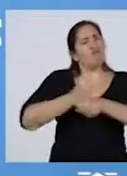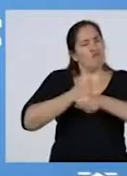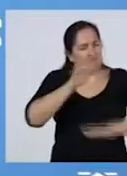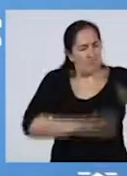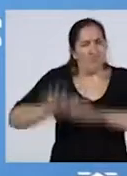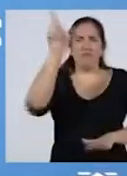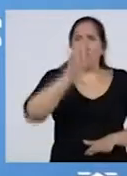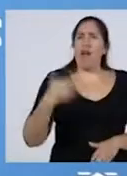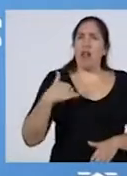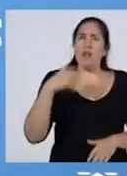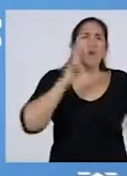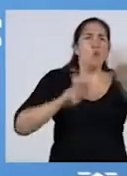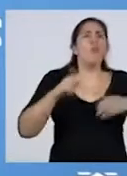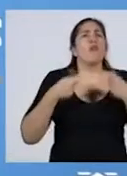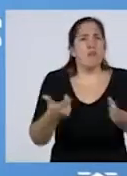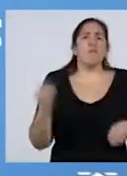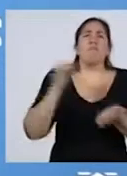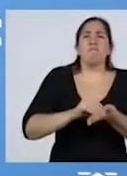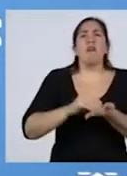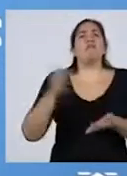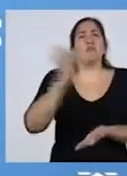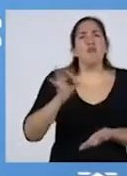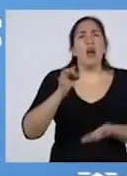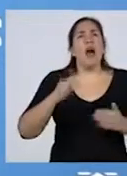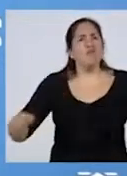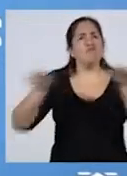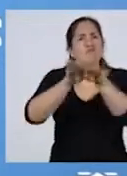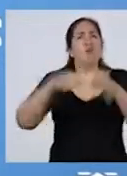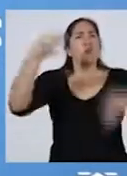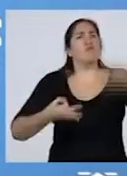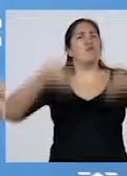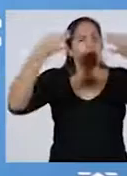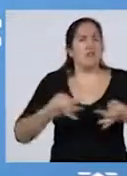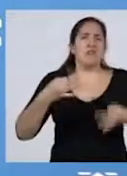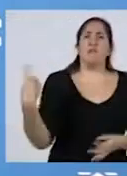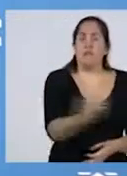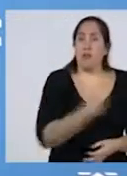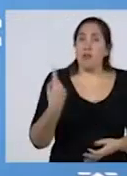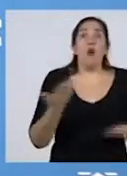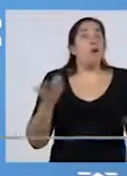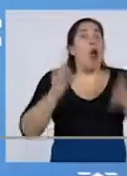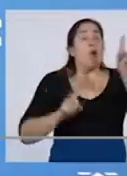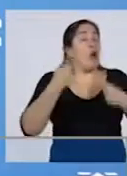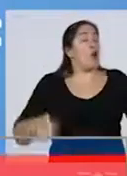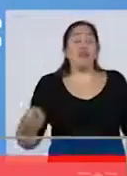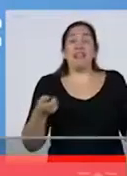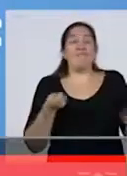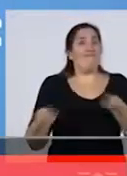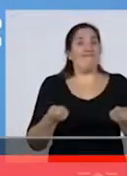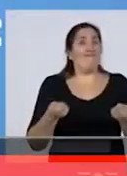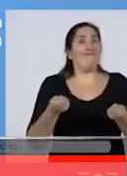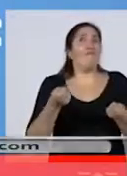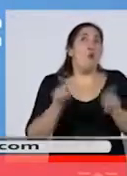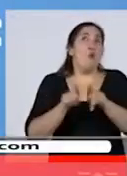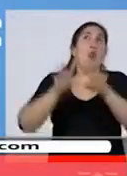oportunidades y con más justicia, con más equidad para todos. Pero hay cosas que, bueno, que no dominamos, como son las cosas que pueden pasar